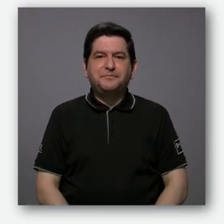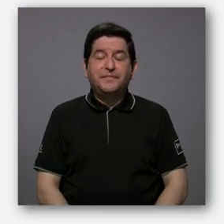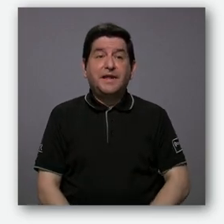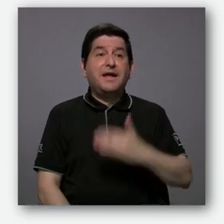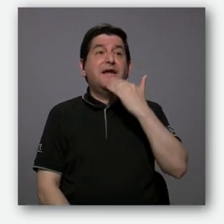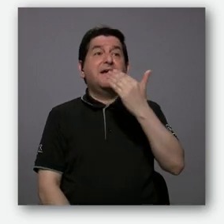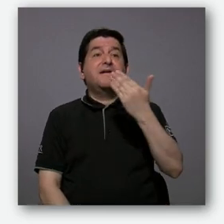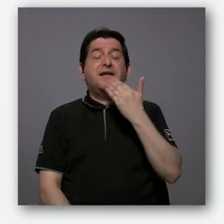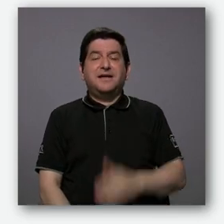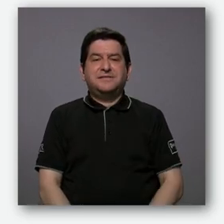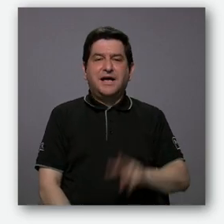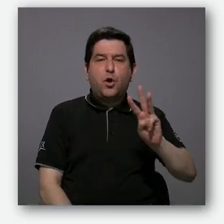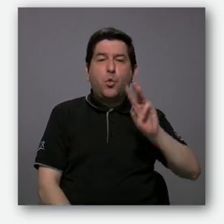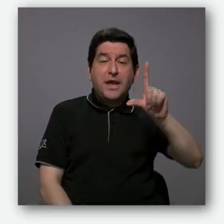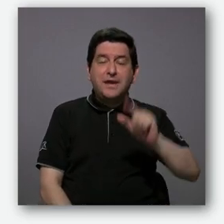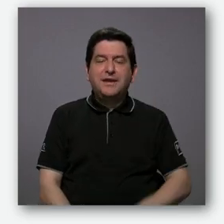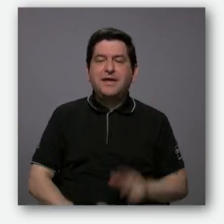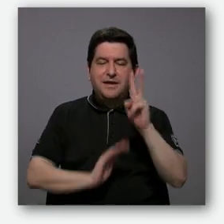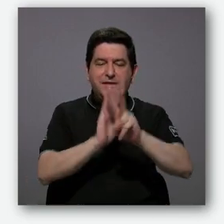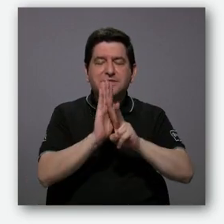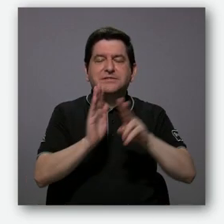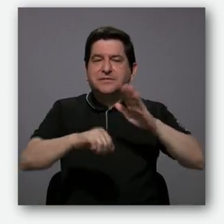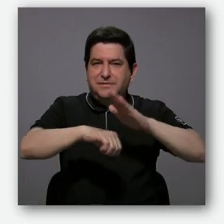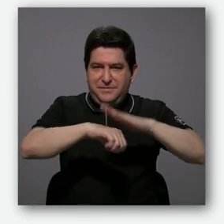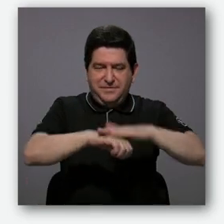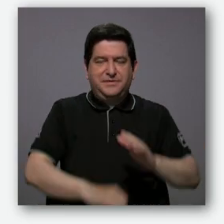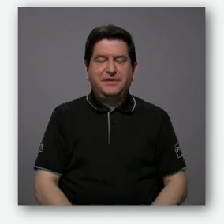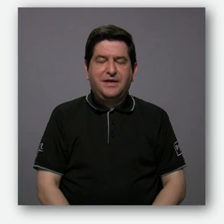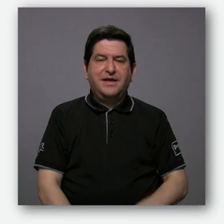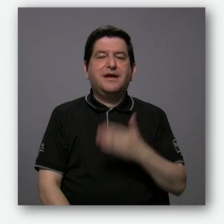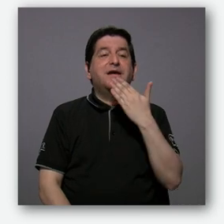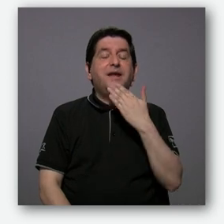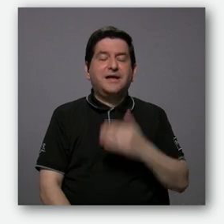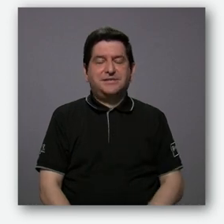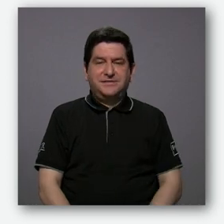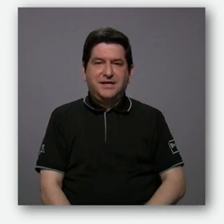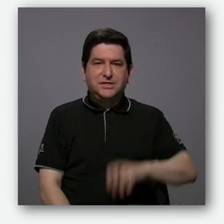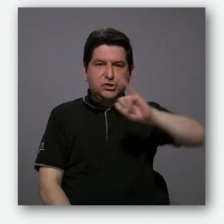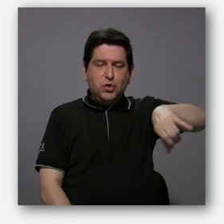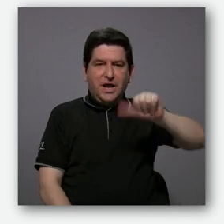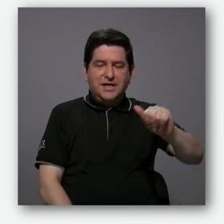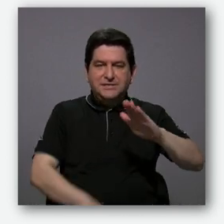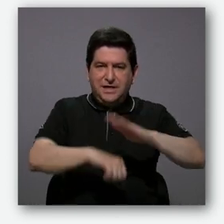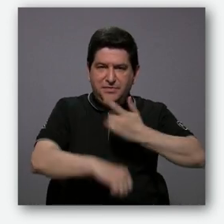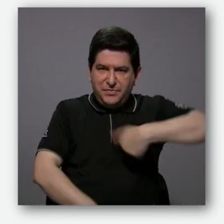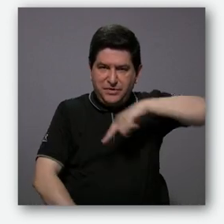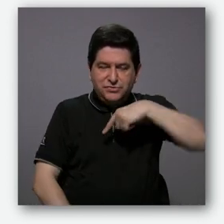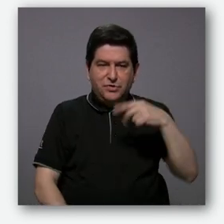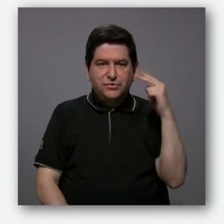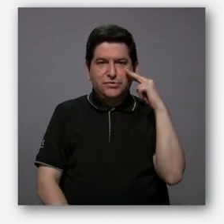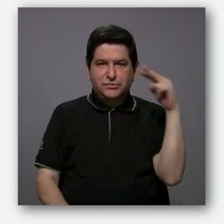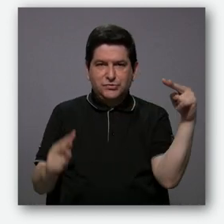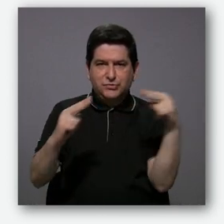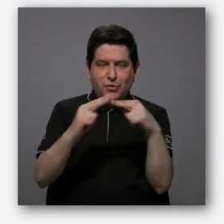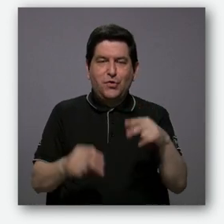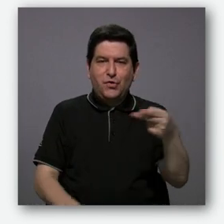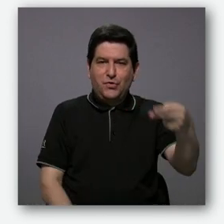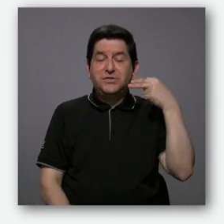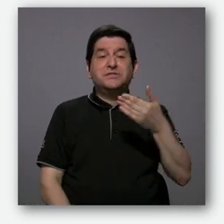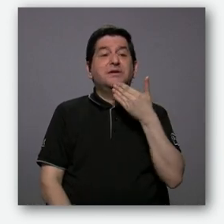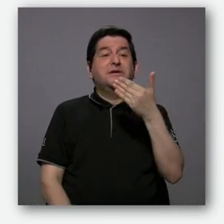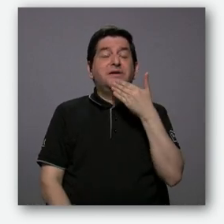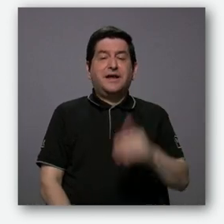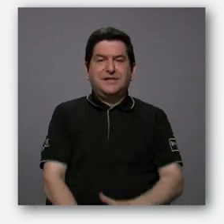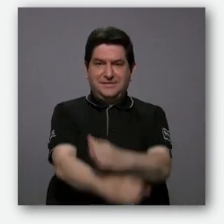Gracias Wikileaks por estas imágenes. Gracias a Sánchez por dejarnos conocer esta historia. Y